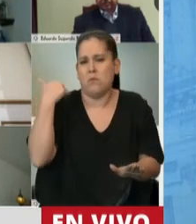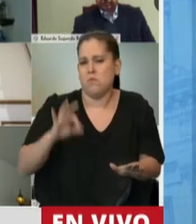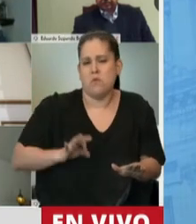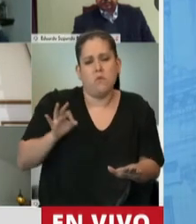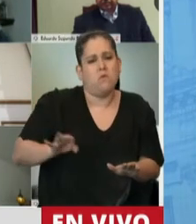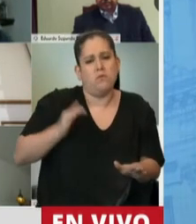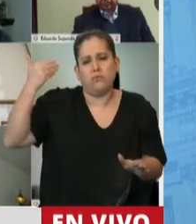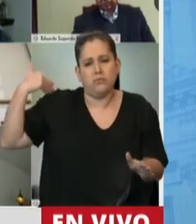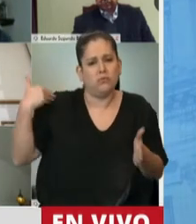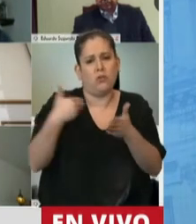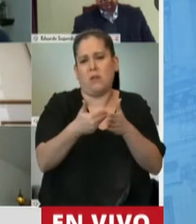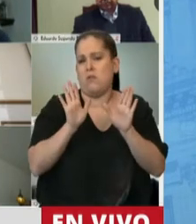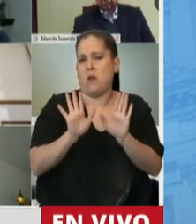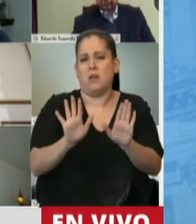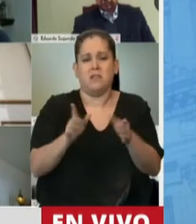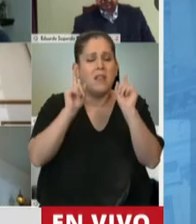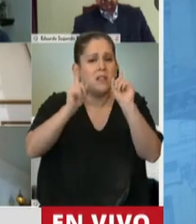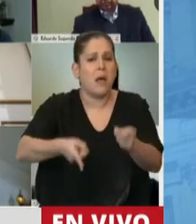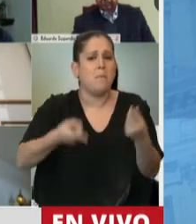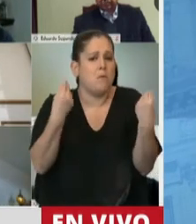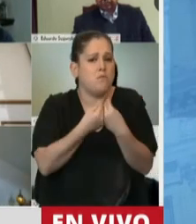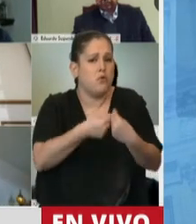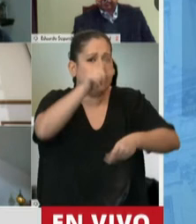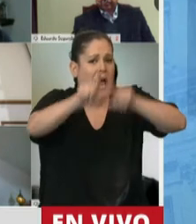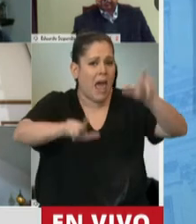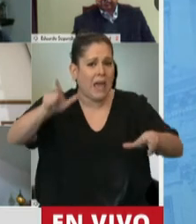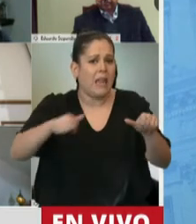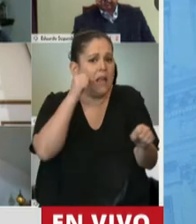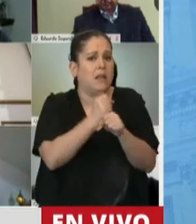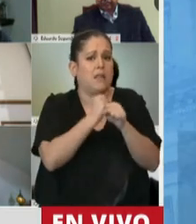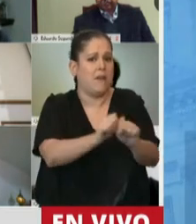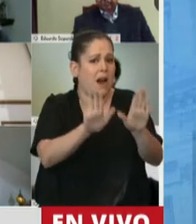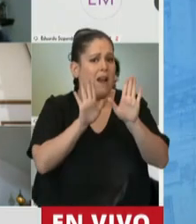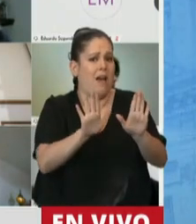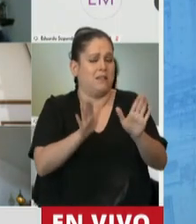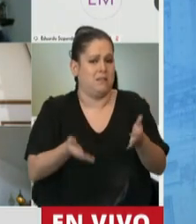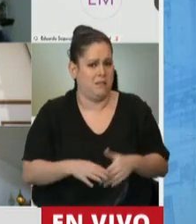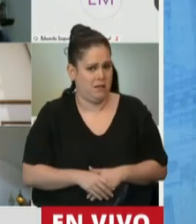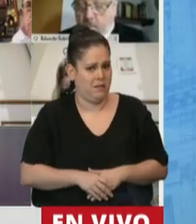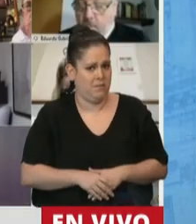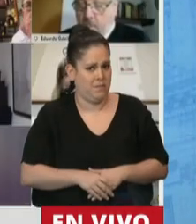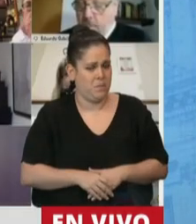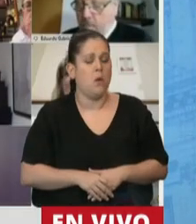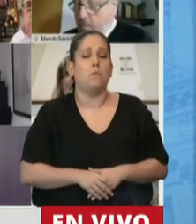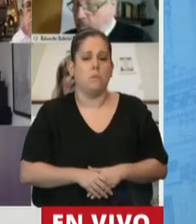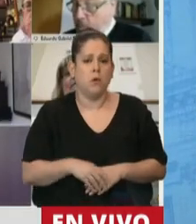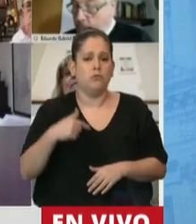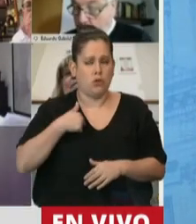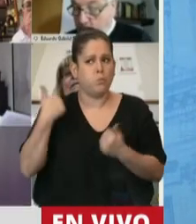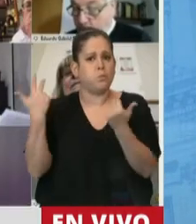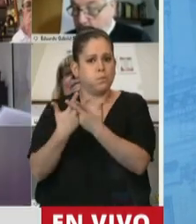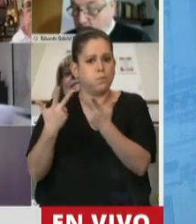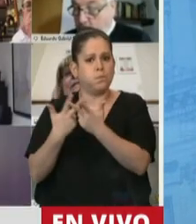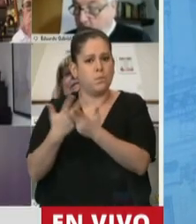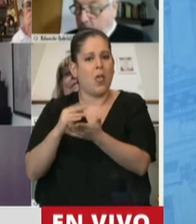refiere a esas personas que trabajan así como personas que trabajan porque esto lo hablé mucho con la